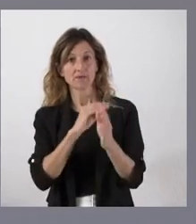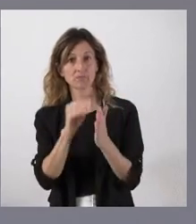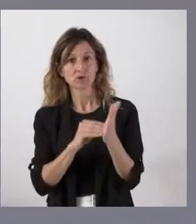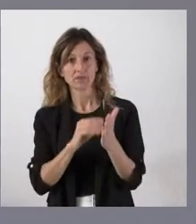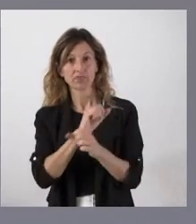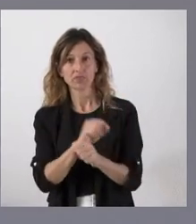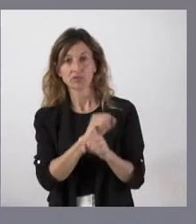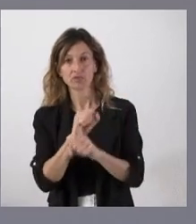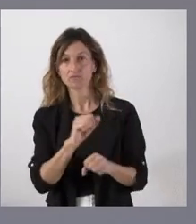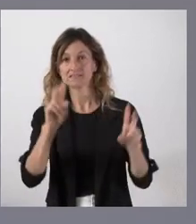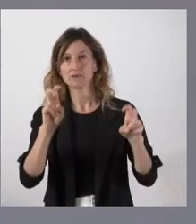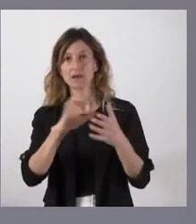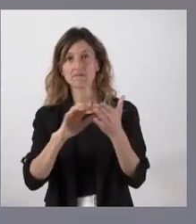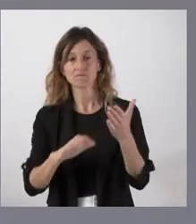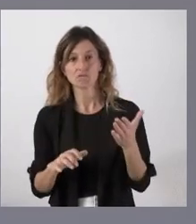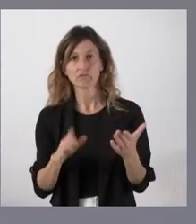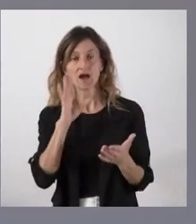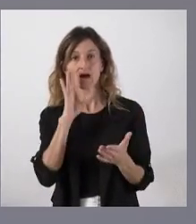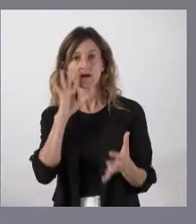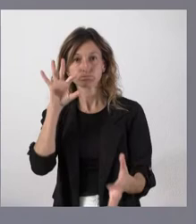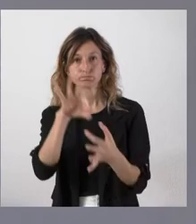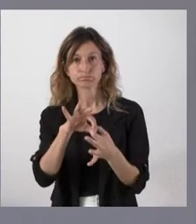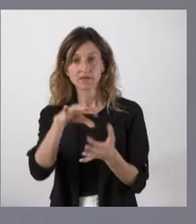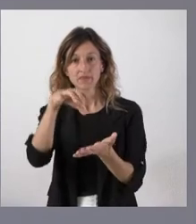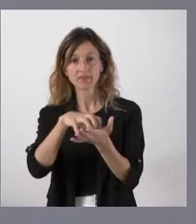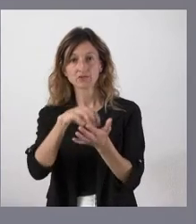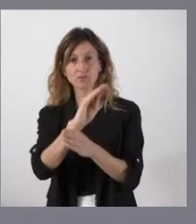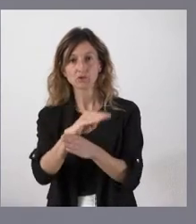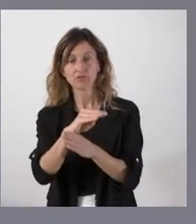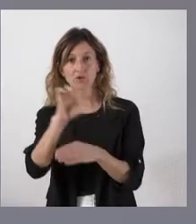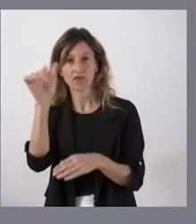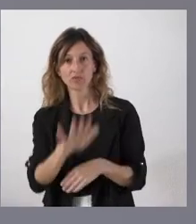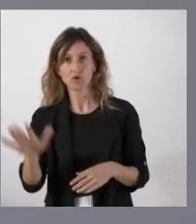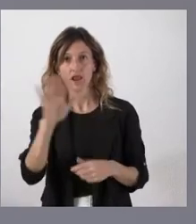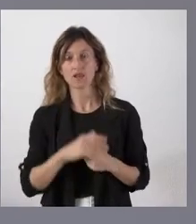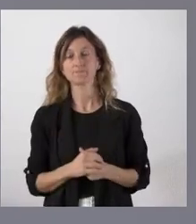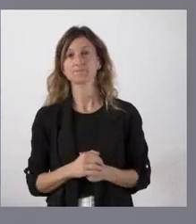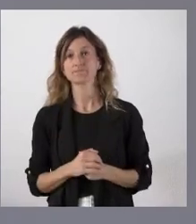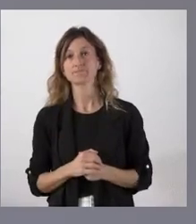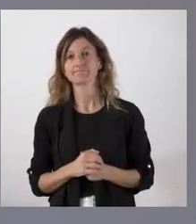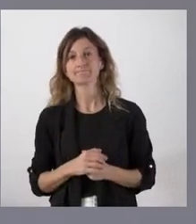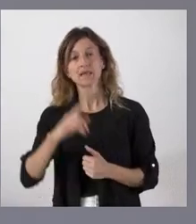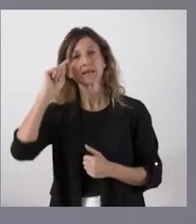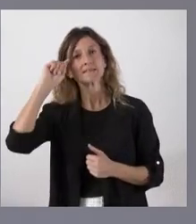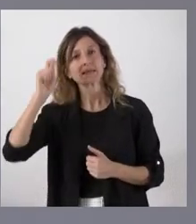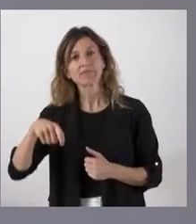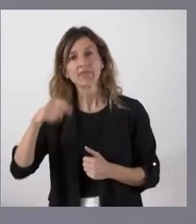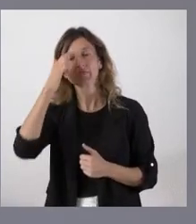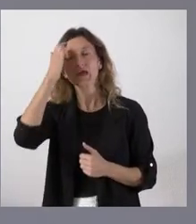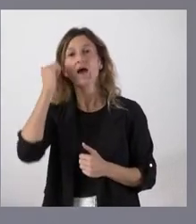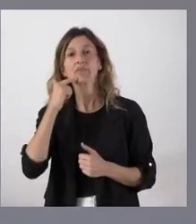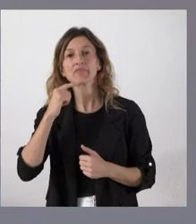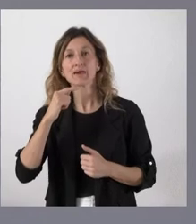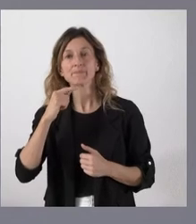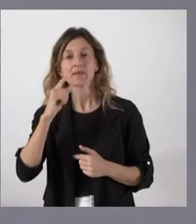correlación con el informe que establece el Centro de Protección de Datos del Ámbito Nacional. La sentencia refiere que la Dirección General de